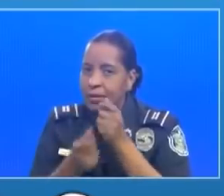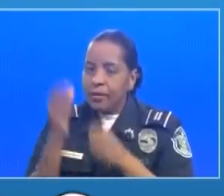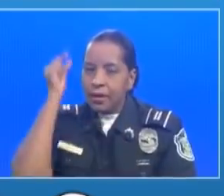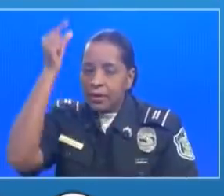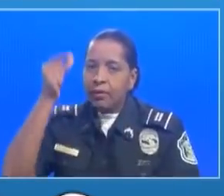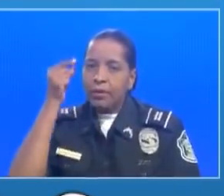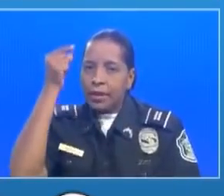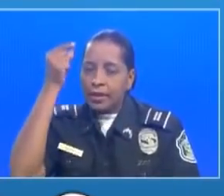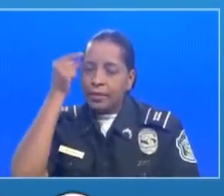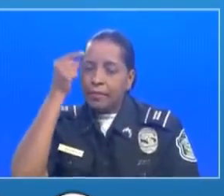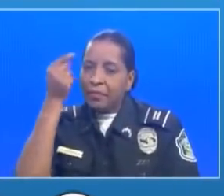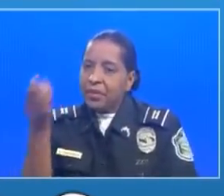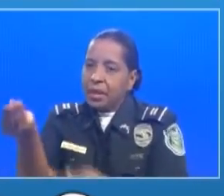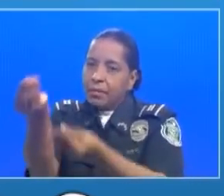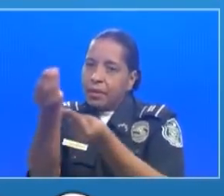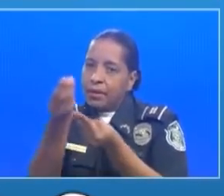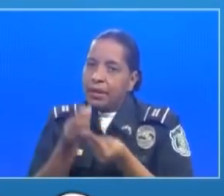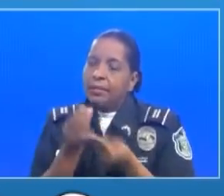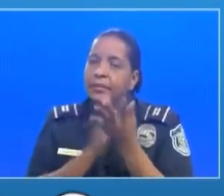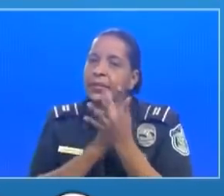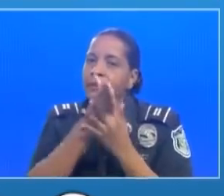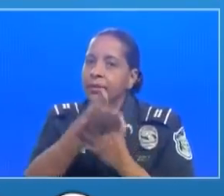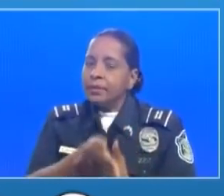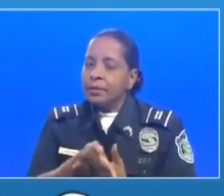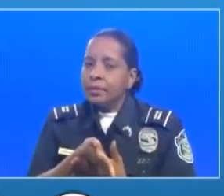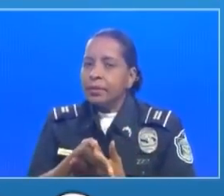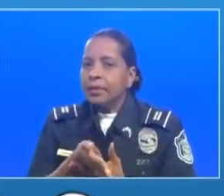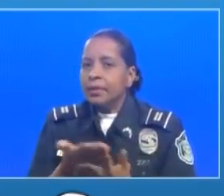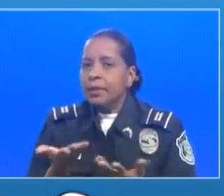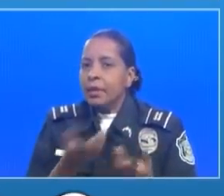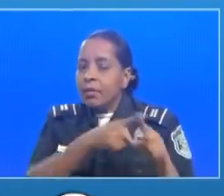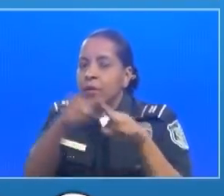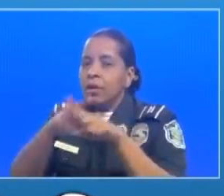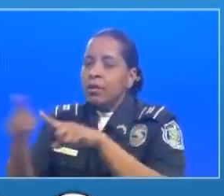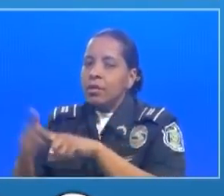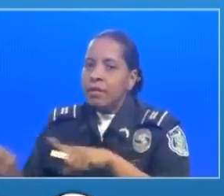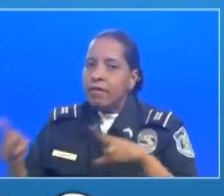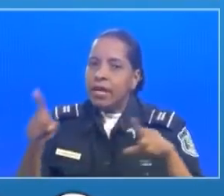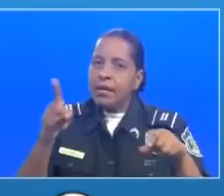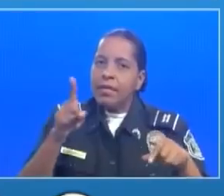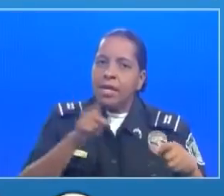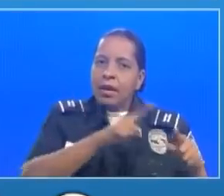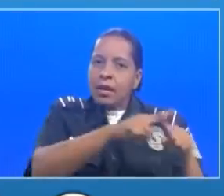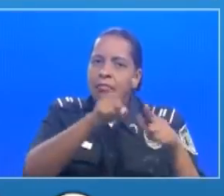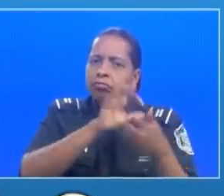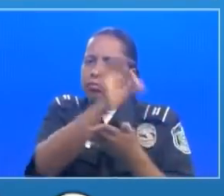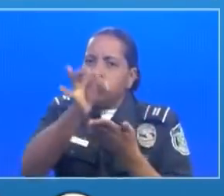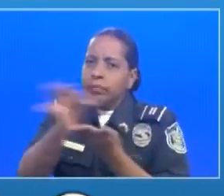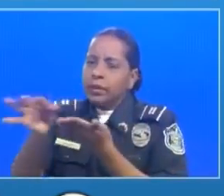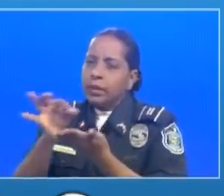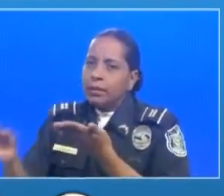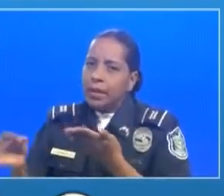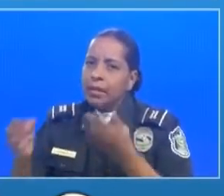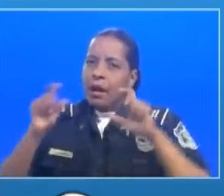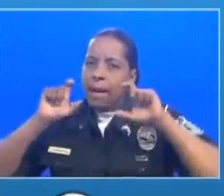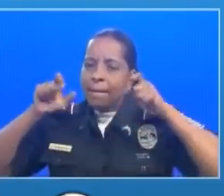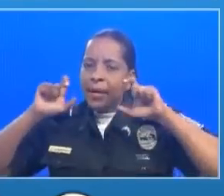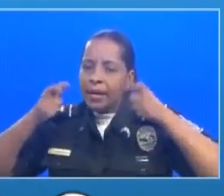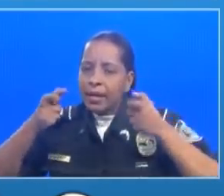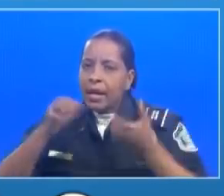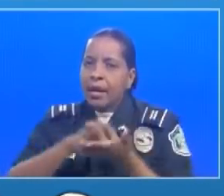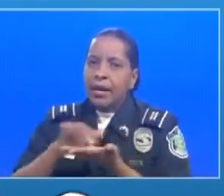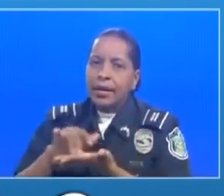estamos adquiriendo a través de nuestras distintas regionales maíz estamos adquiriendo